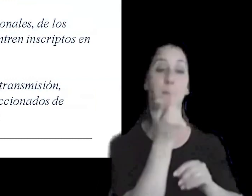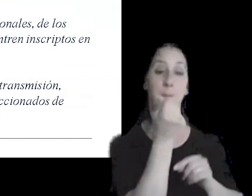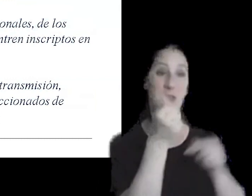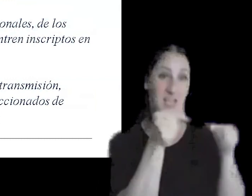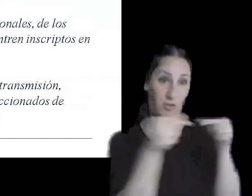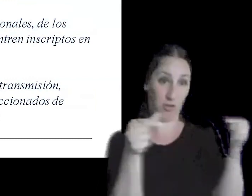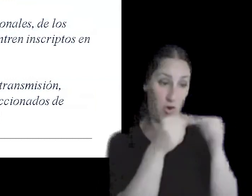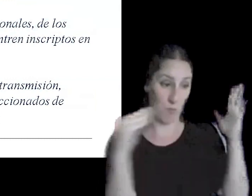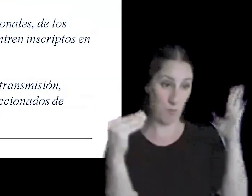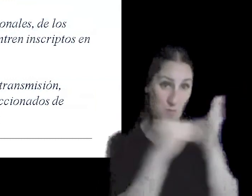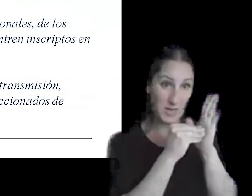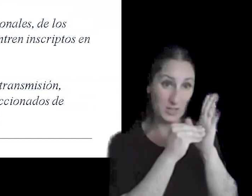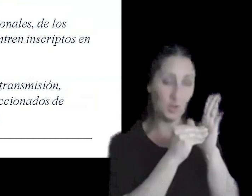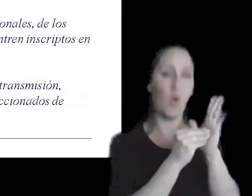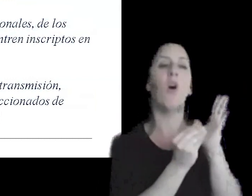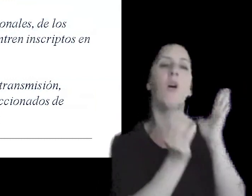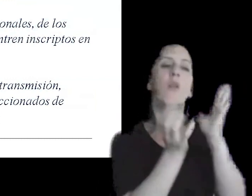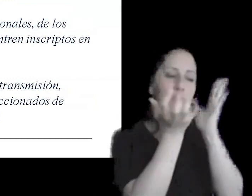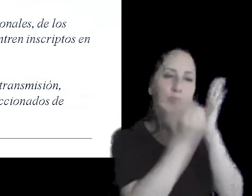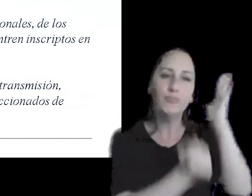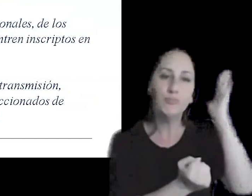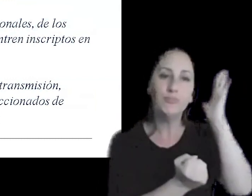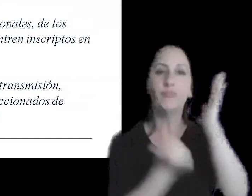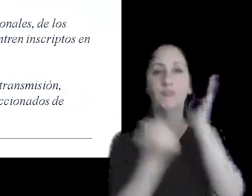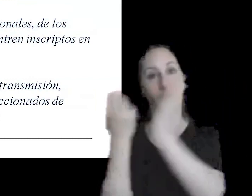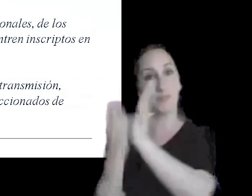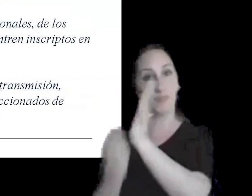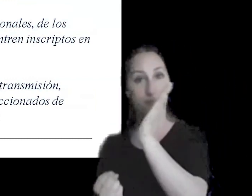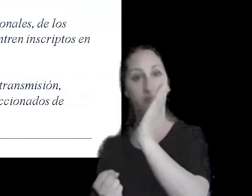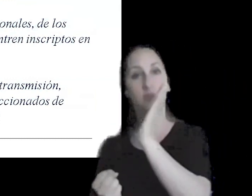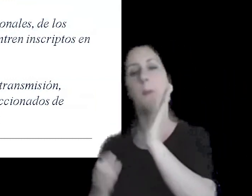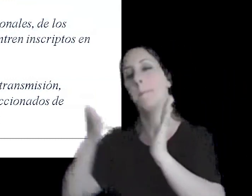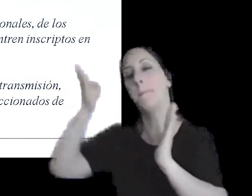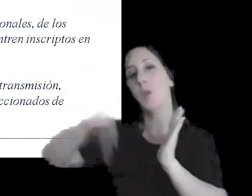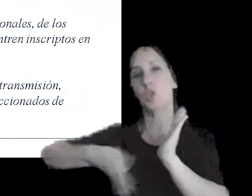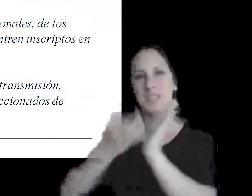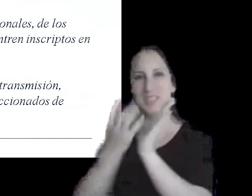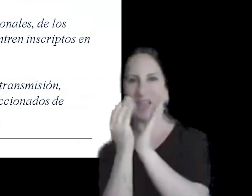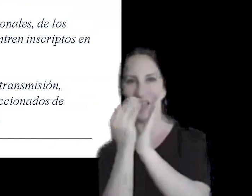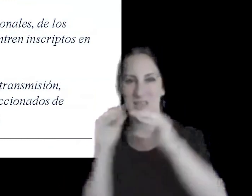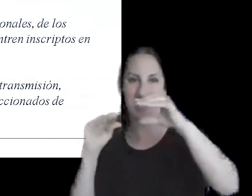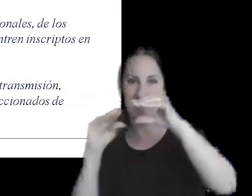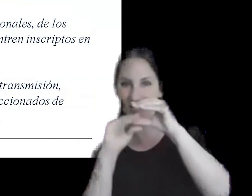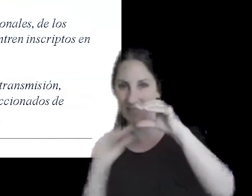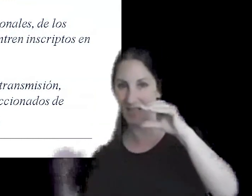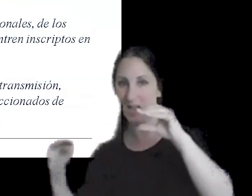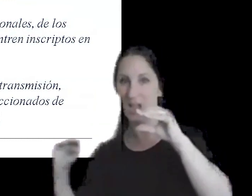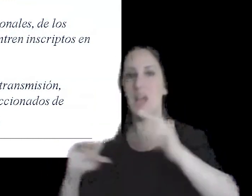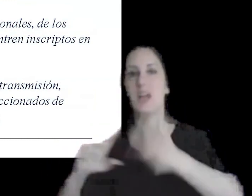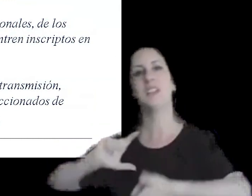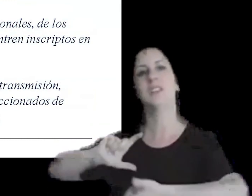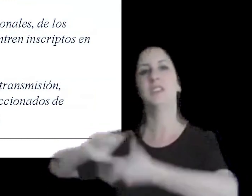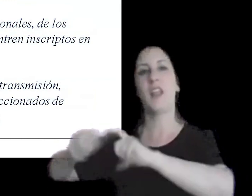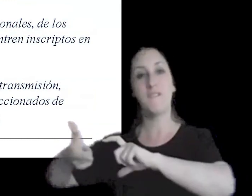la retención se va a retirar un porcentaje sobre transferencias onerosas de contratos de